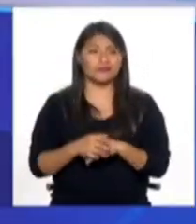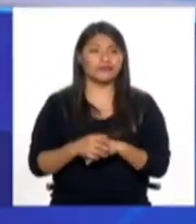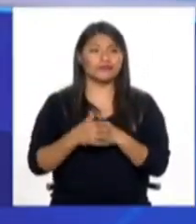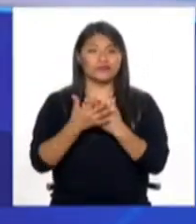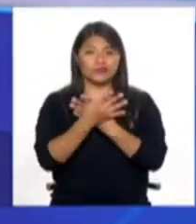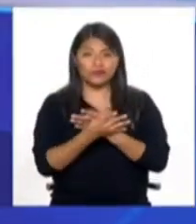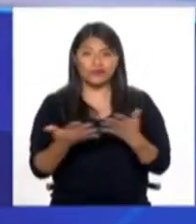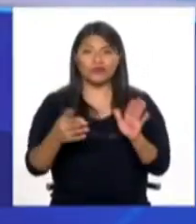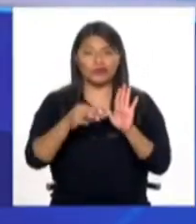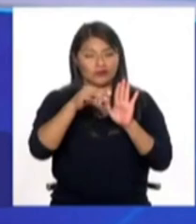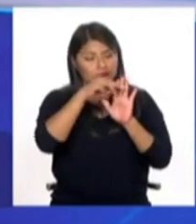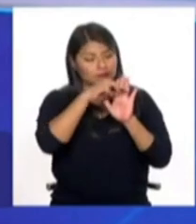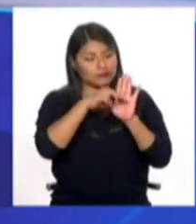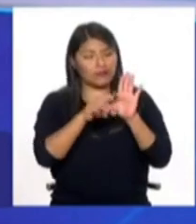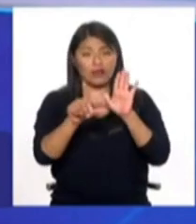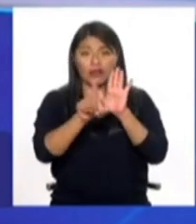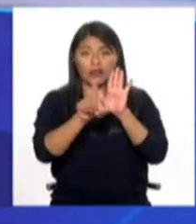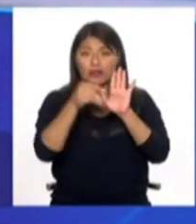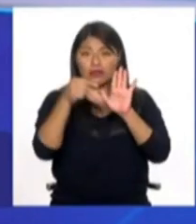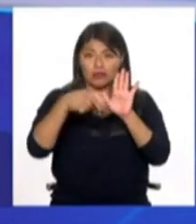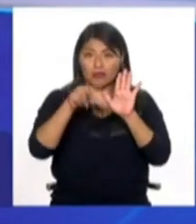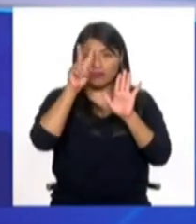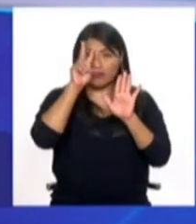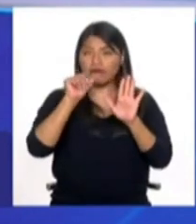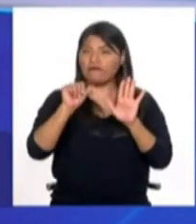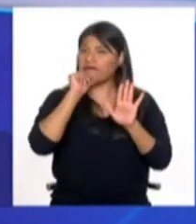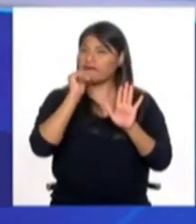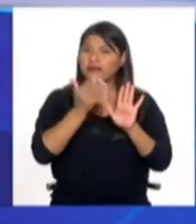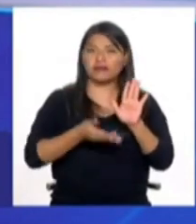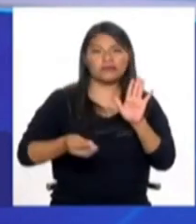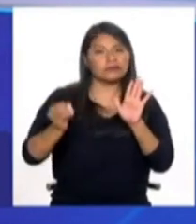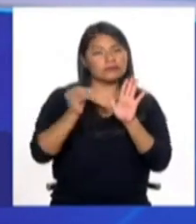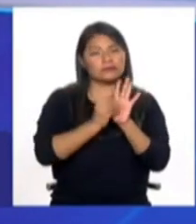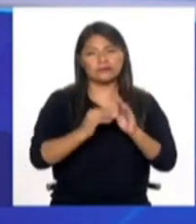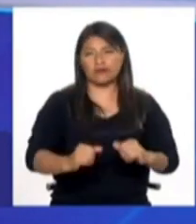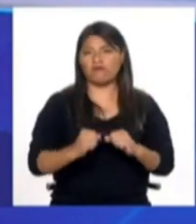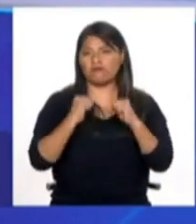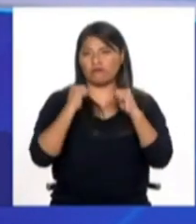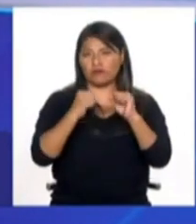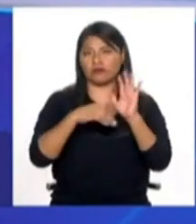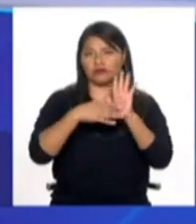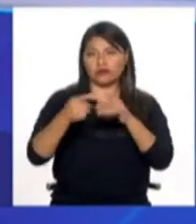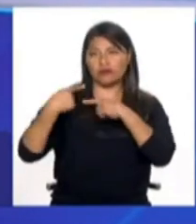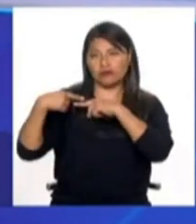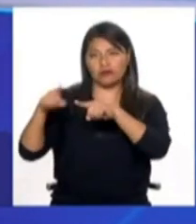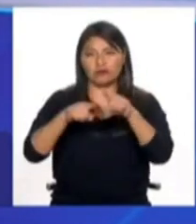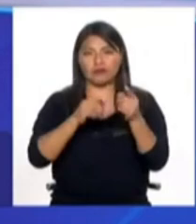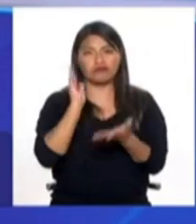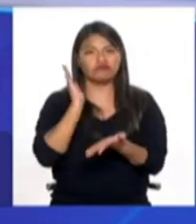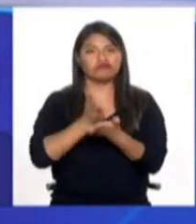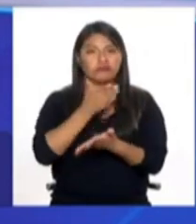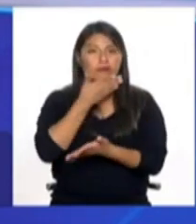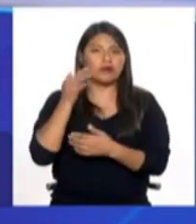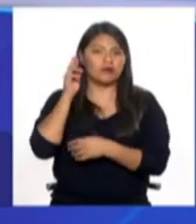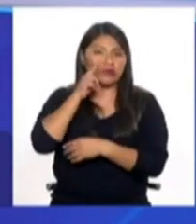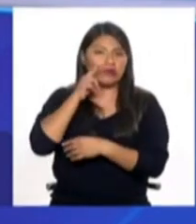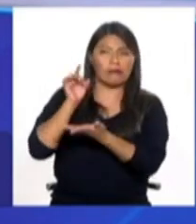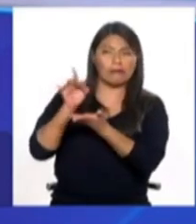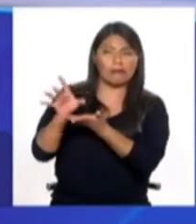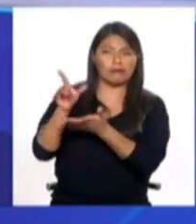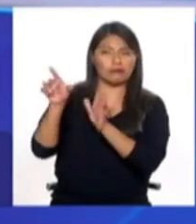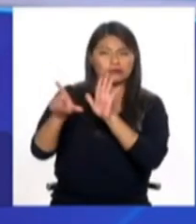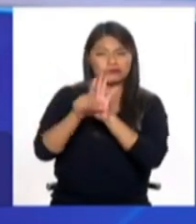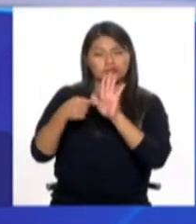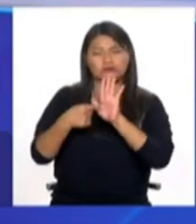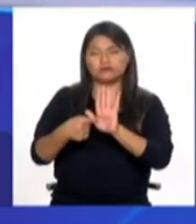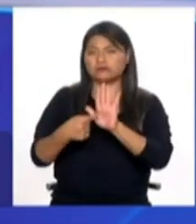legal es insuficiente en nuestro país para sancionar el racismo, pero también una ley contra el racismo